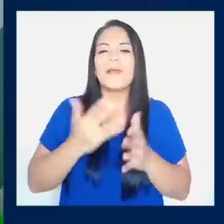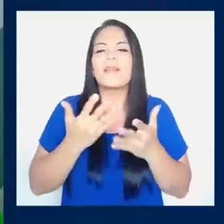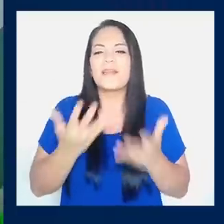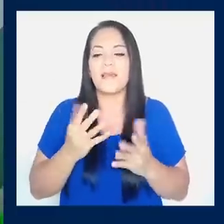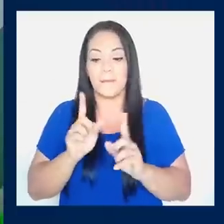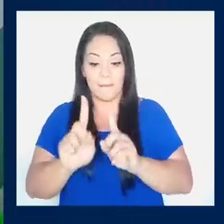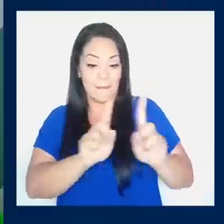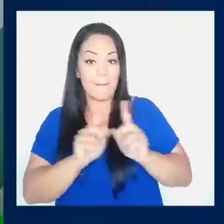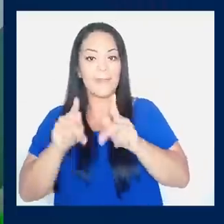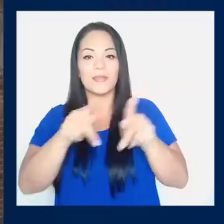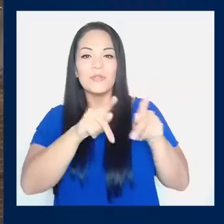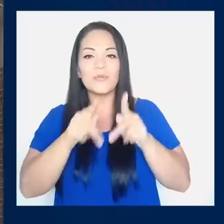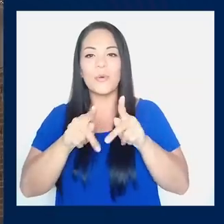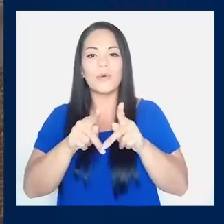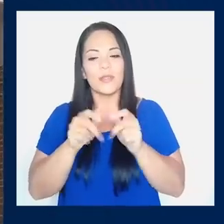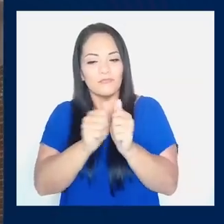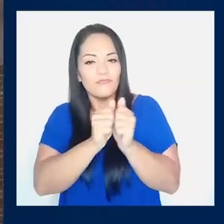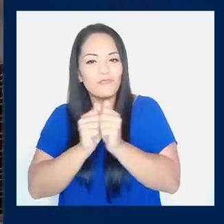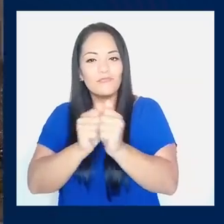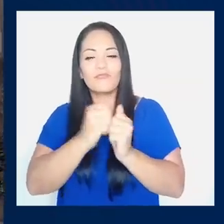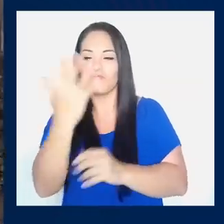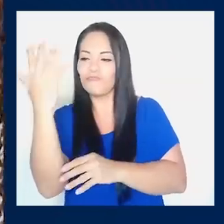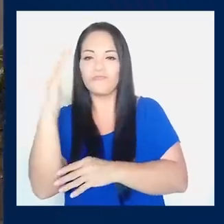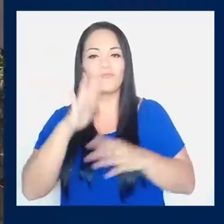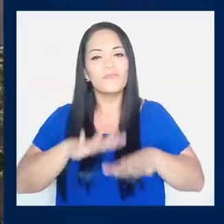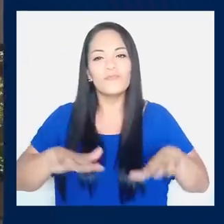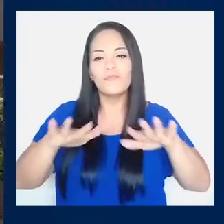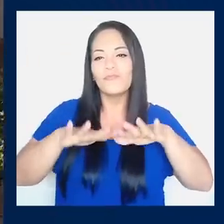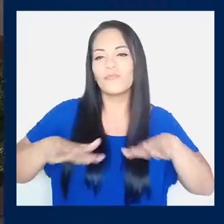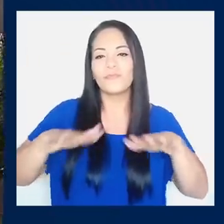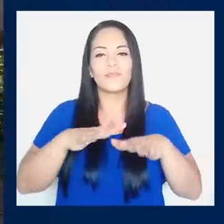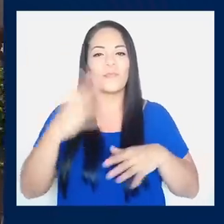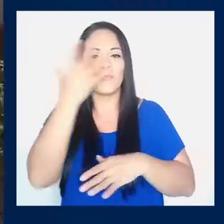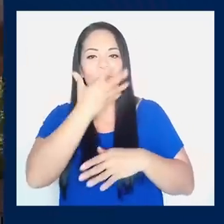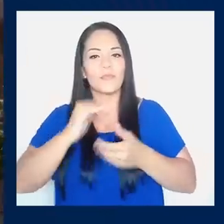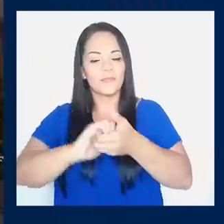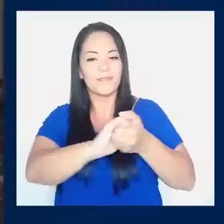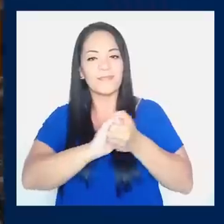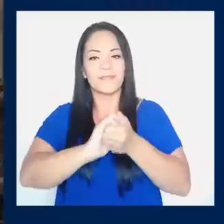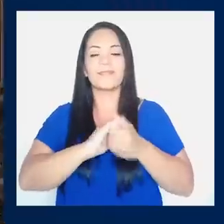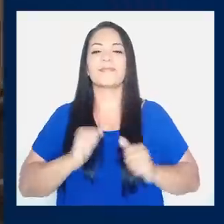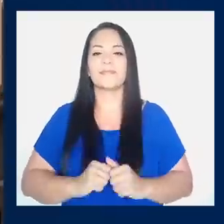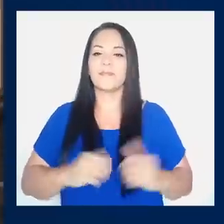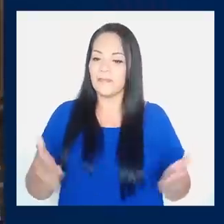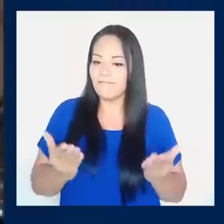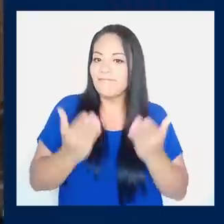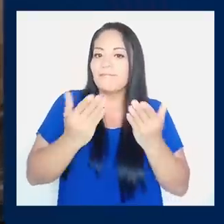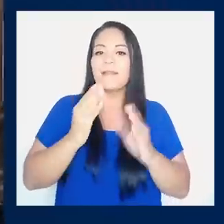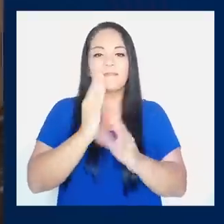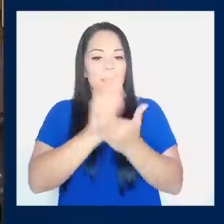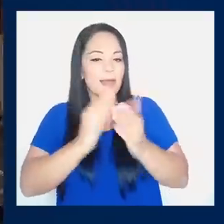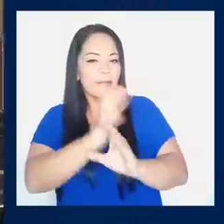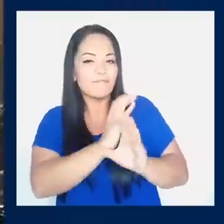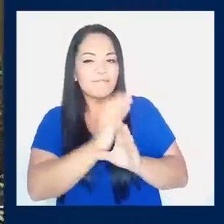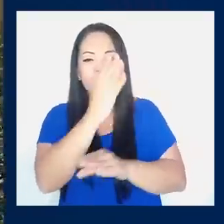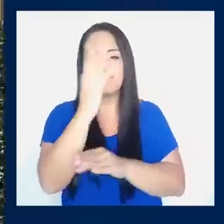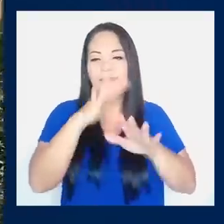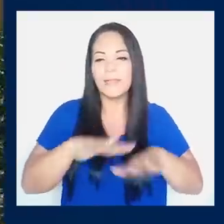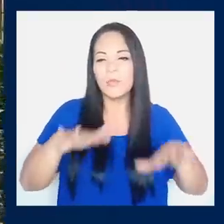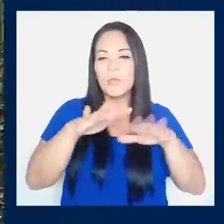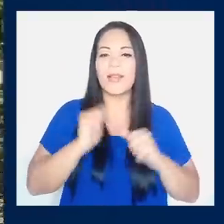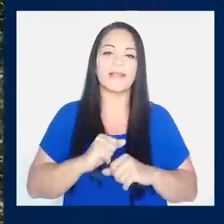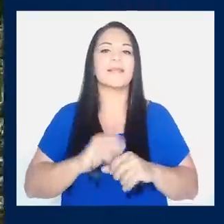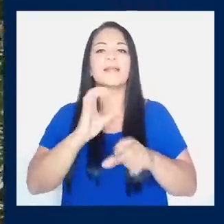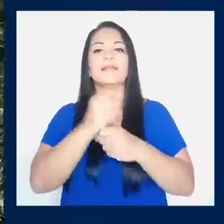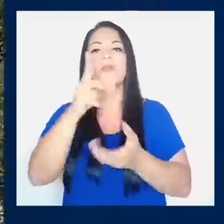a la ciudad con su paisaje, con su entorno natural, fortalecer la vocación ecologista del país a través de la